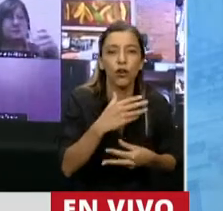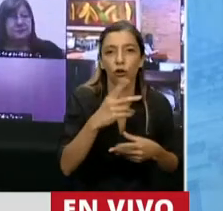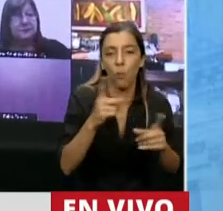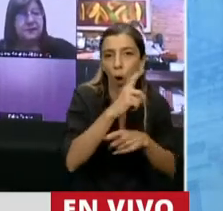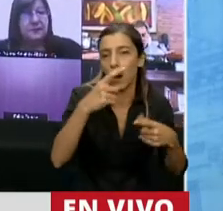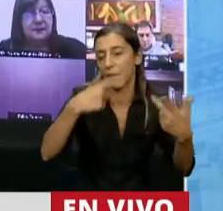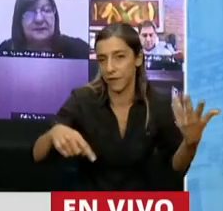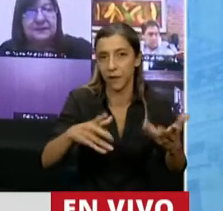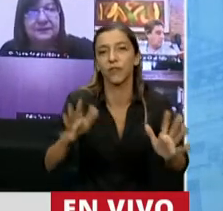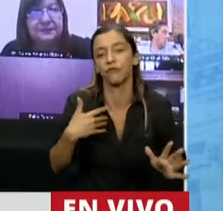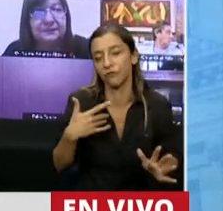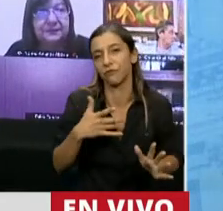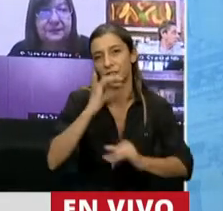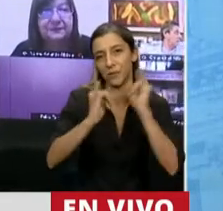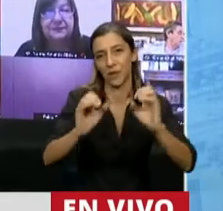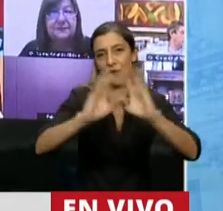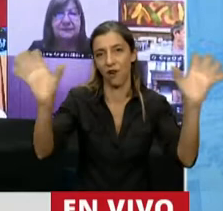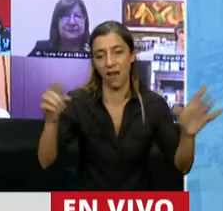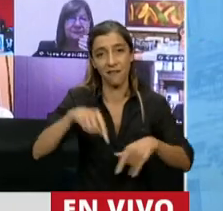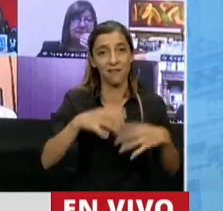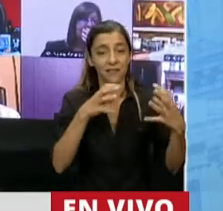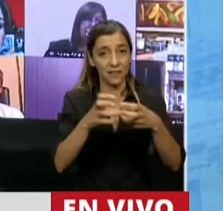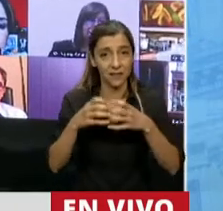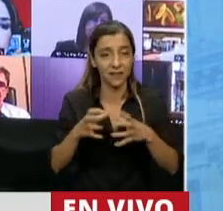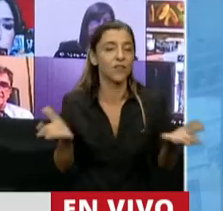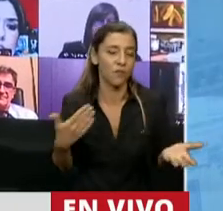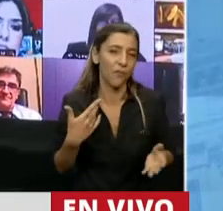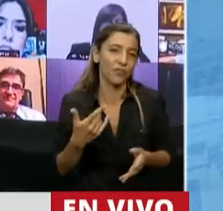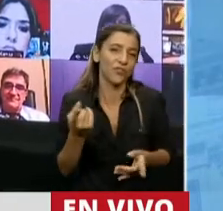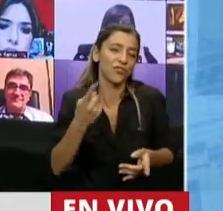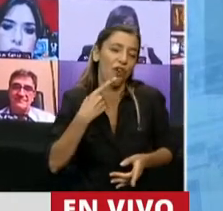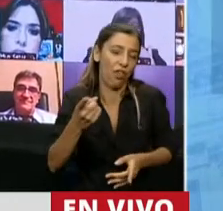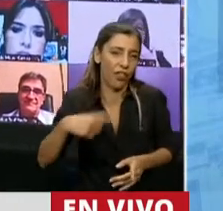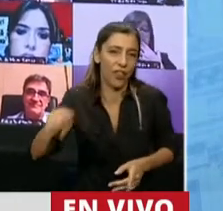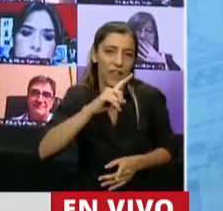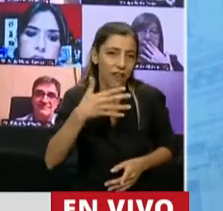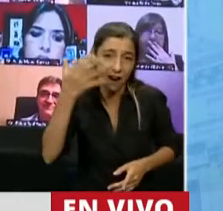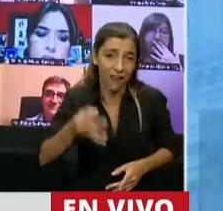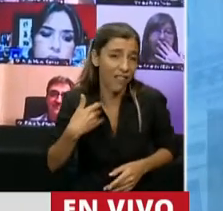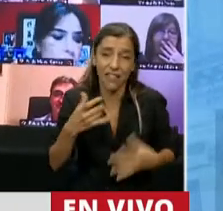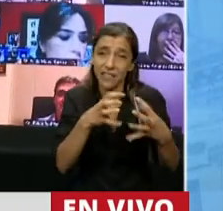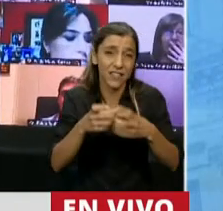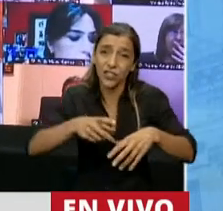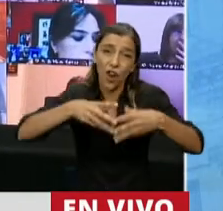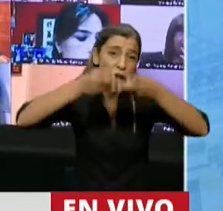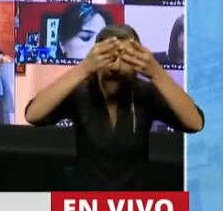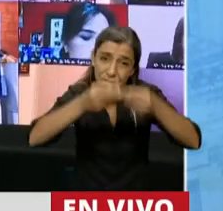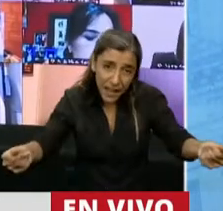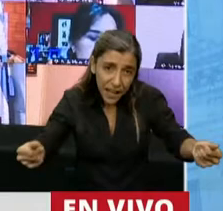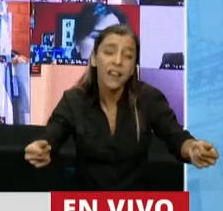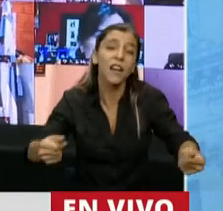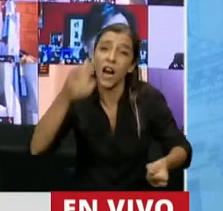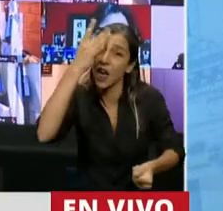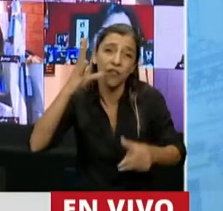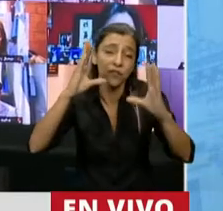Entonces, digamos las cosas como son. Esta sesión, y por eso digo la ignorancia supina, terminó a las 12 de la noche el protocolo.